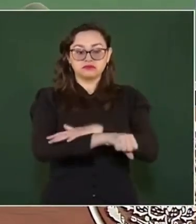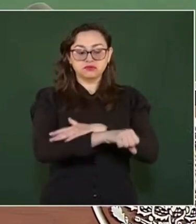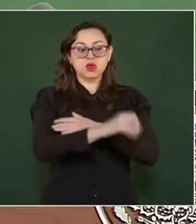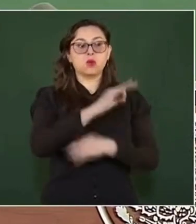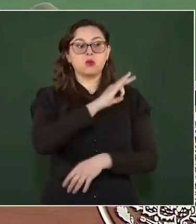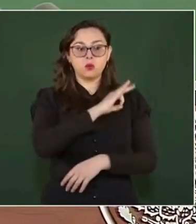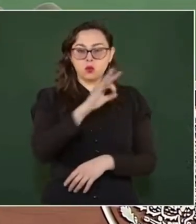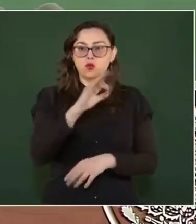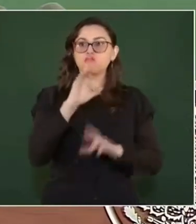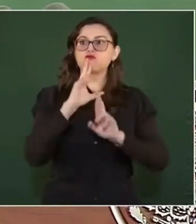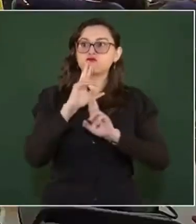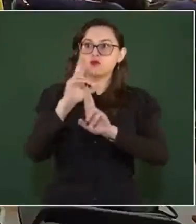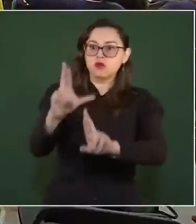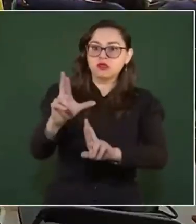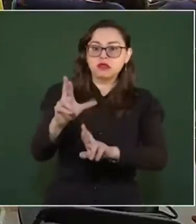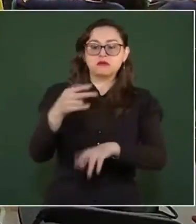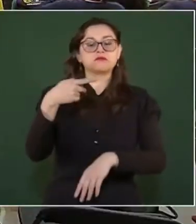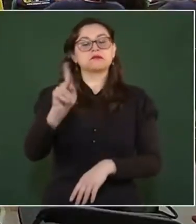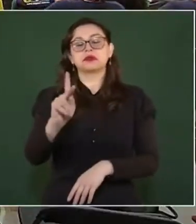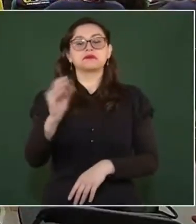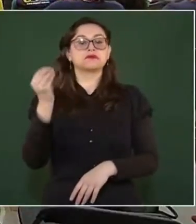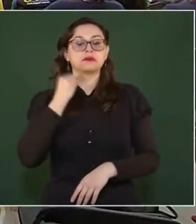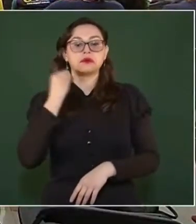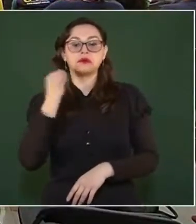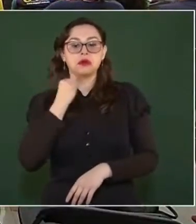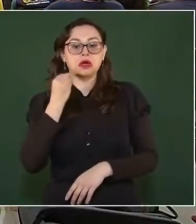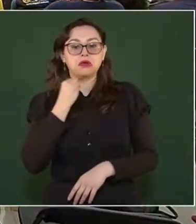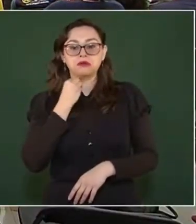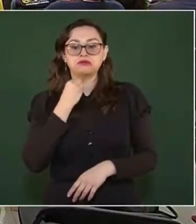decidieron no concurrir.